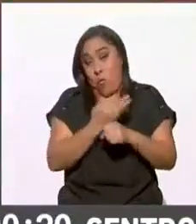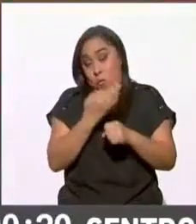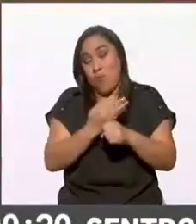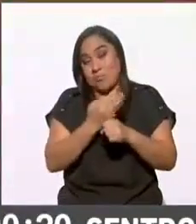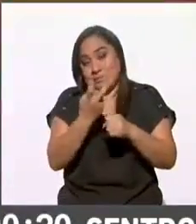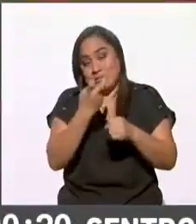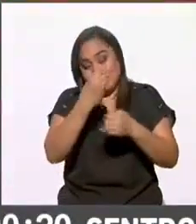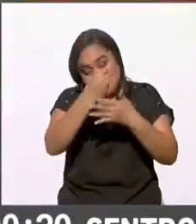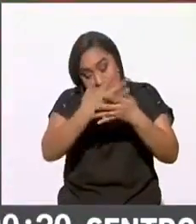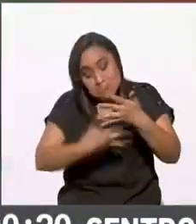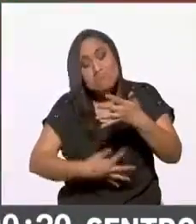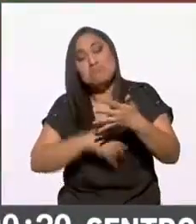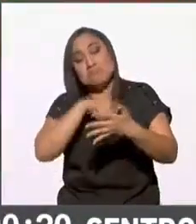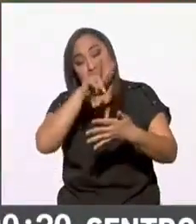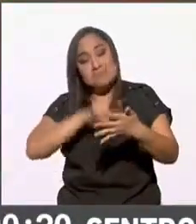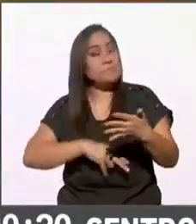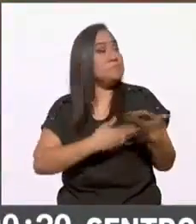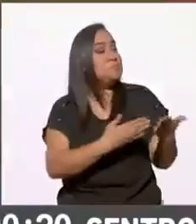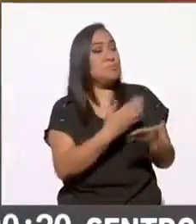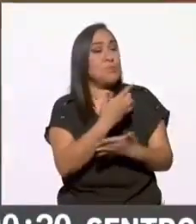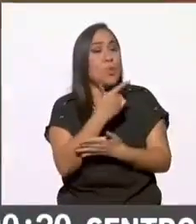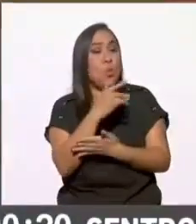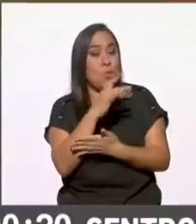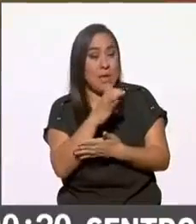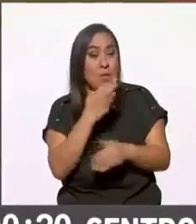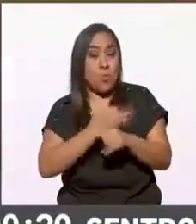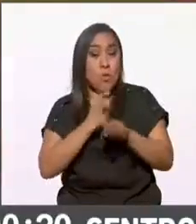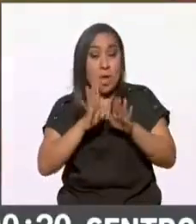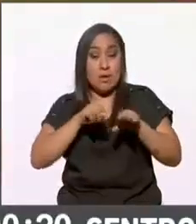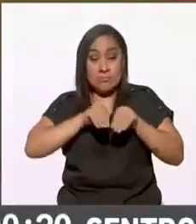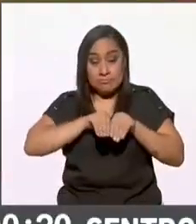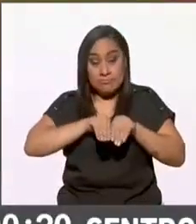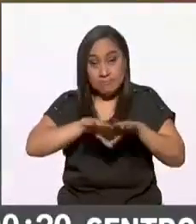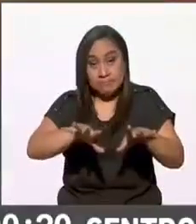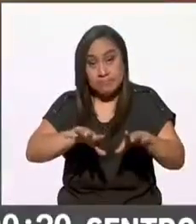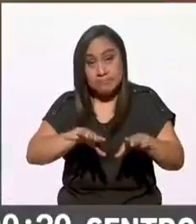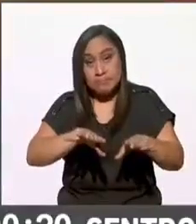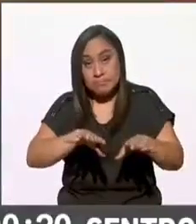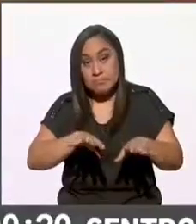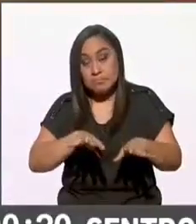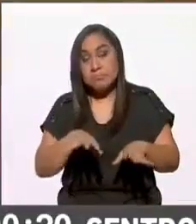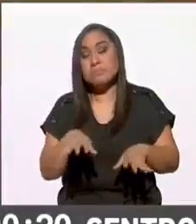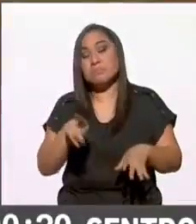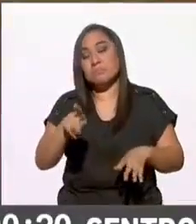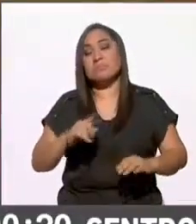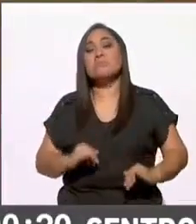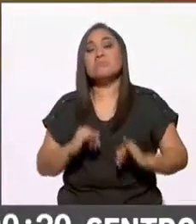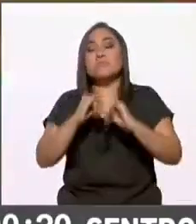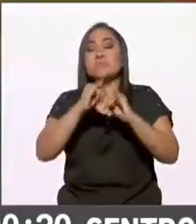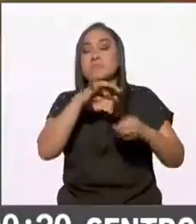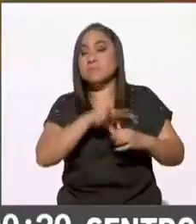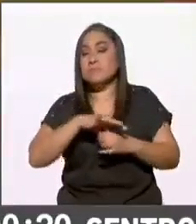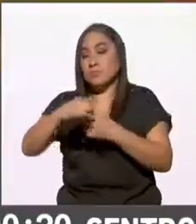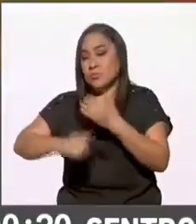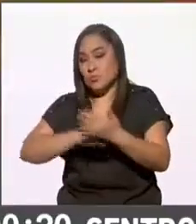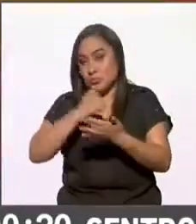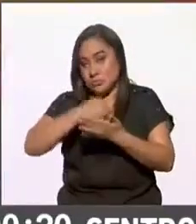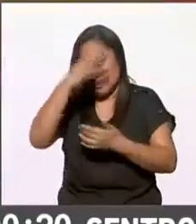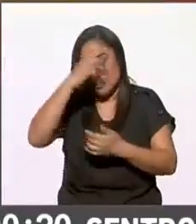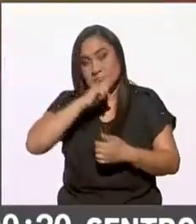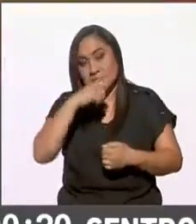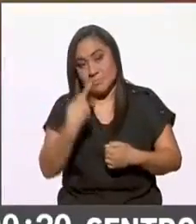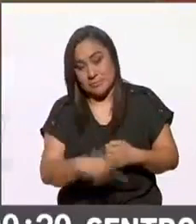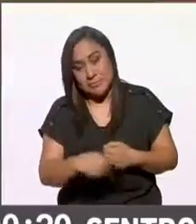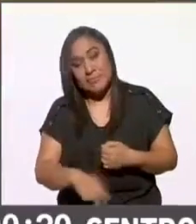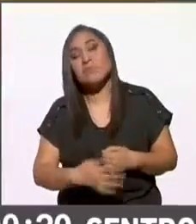así está la información Guadalupe que ha dado a conocer de manera actualizada el Instituto Electoral de la Ciudad de